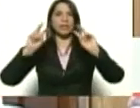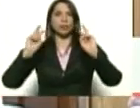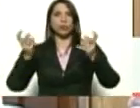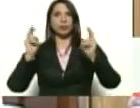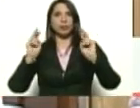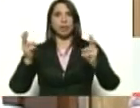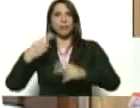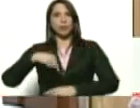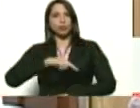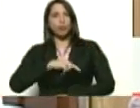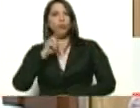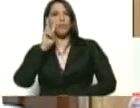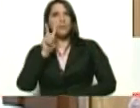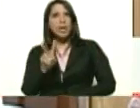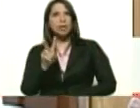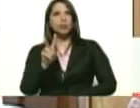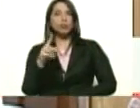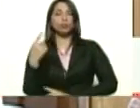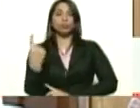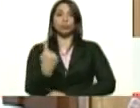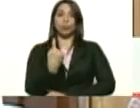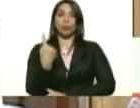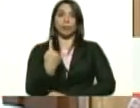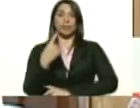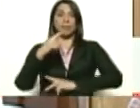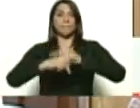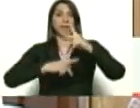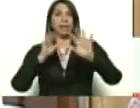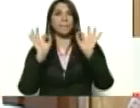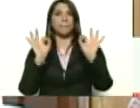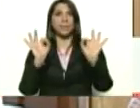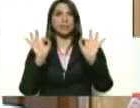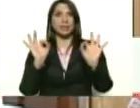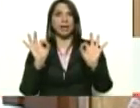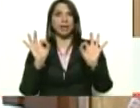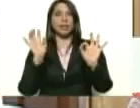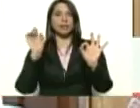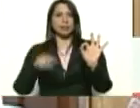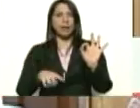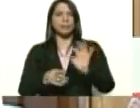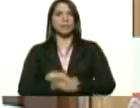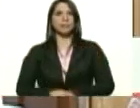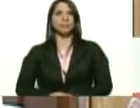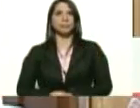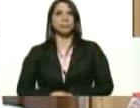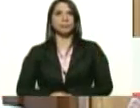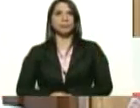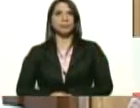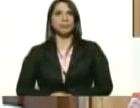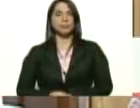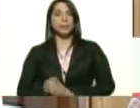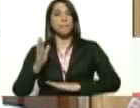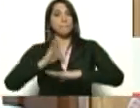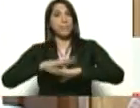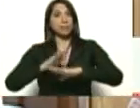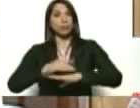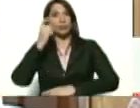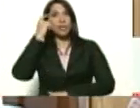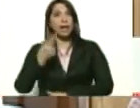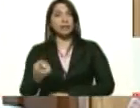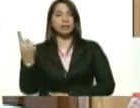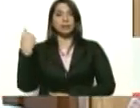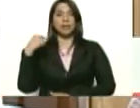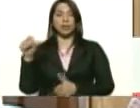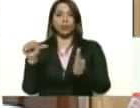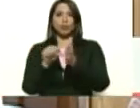seguiremos viendo, pues, no solamente los planes especiales, sino las situaciones como las que se presentó el día de ayer, donde